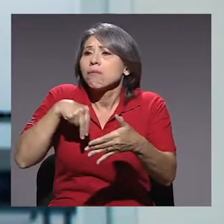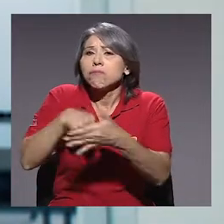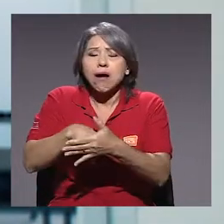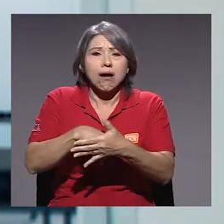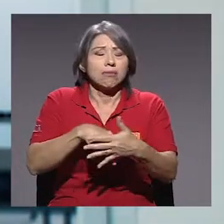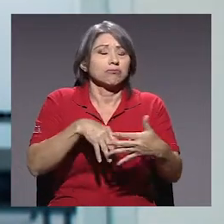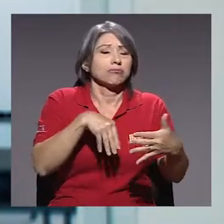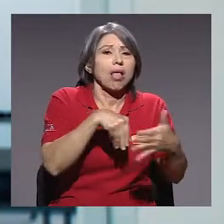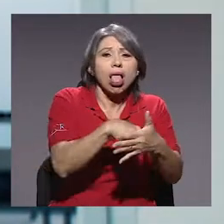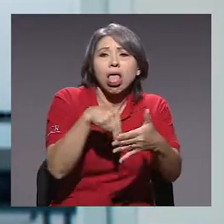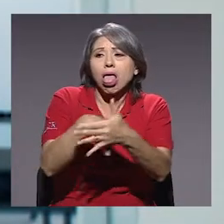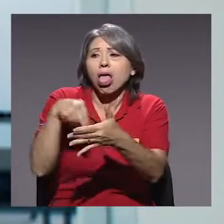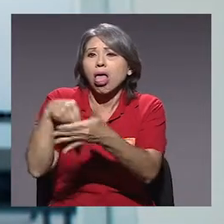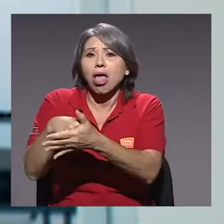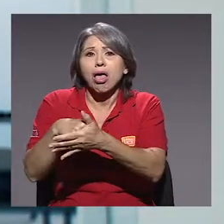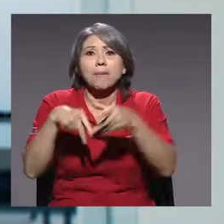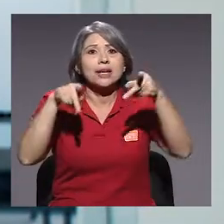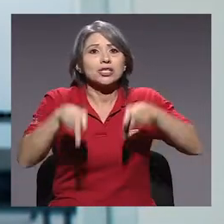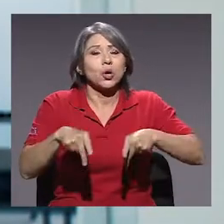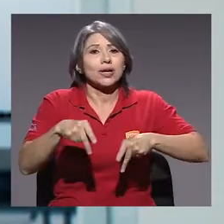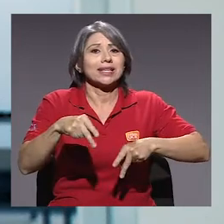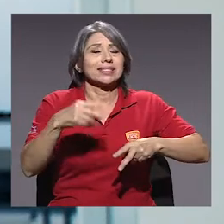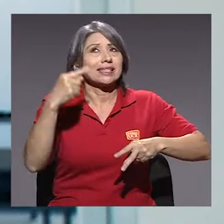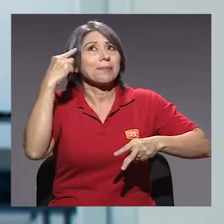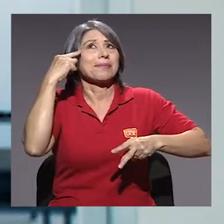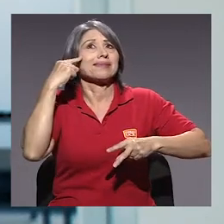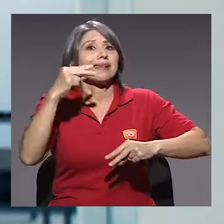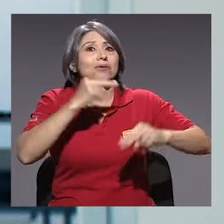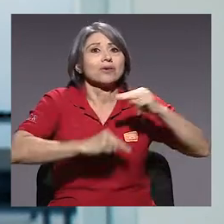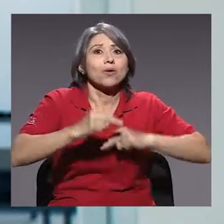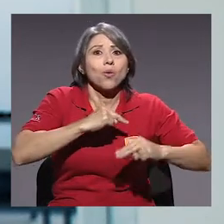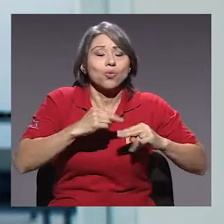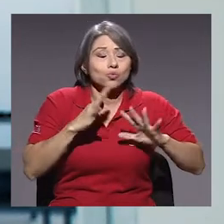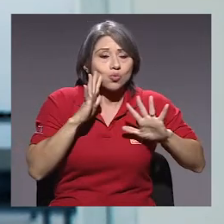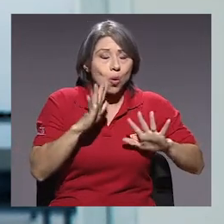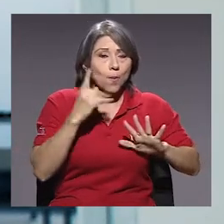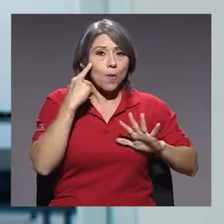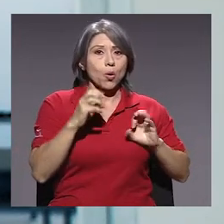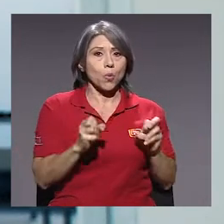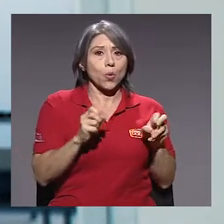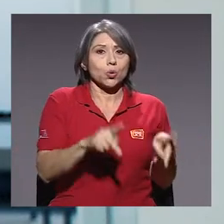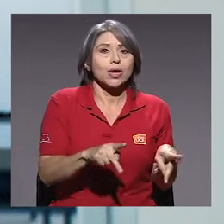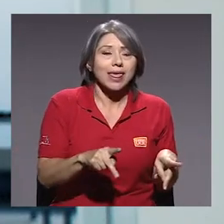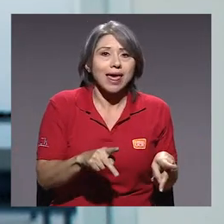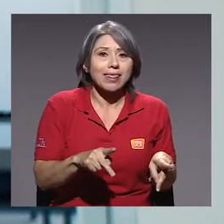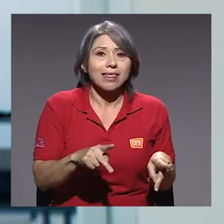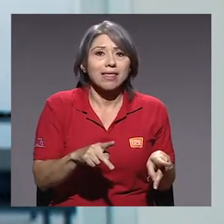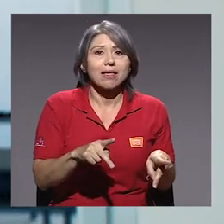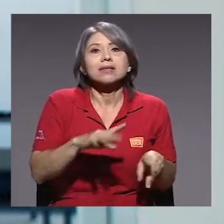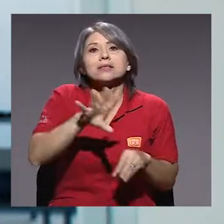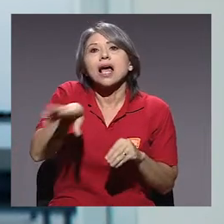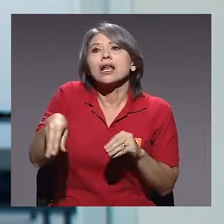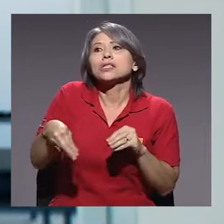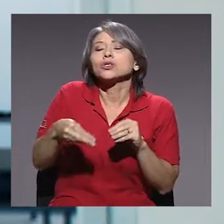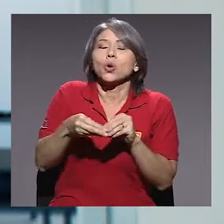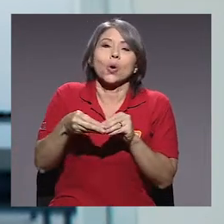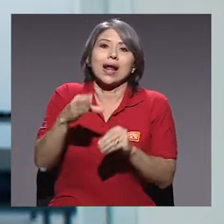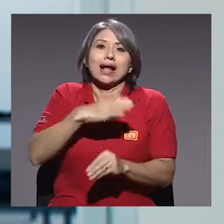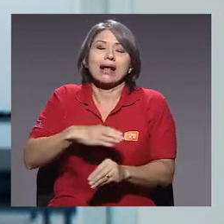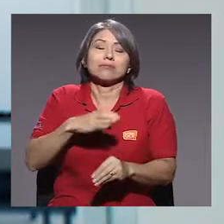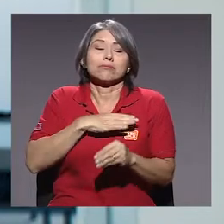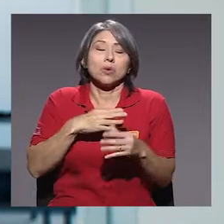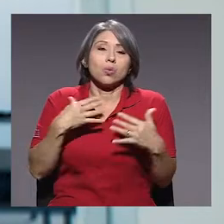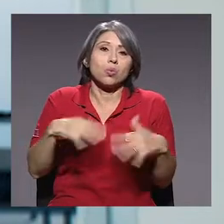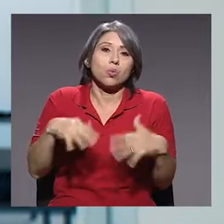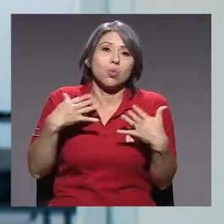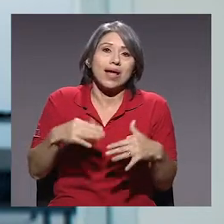todos los obstáculos que tienen los emprendedores por oportunidad, se adicionan elementos más